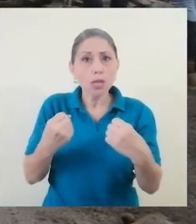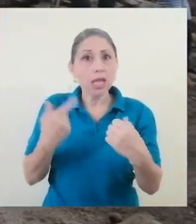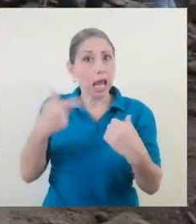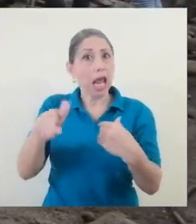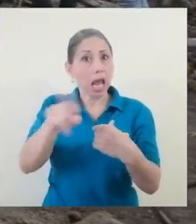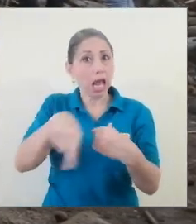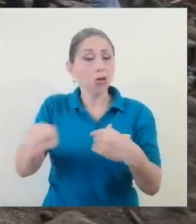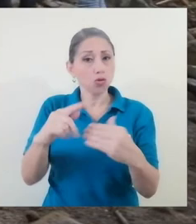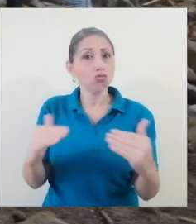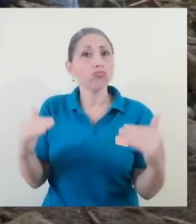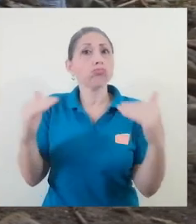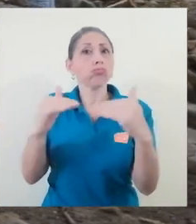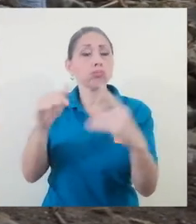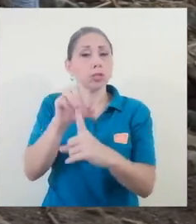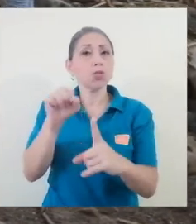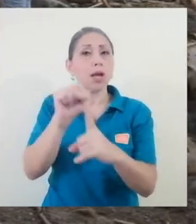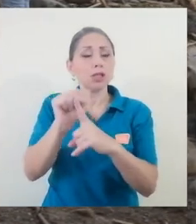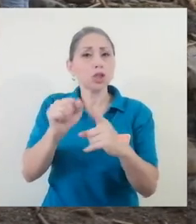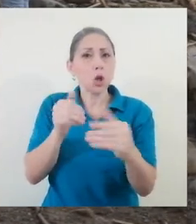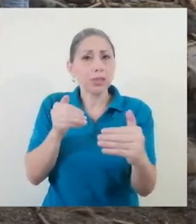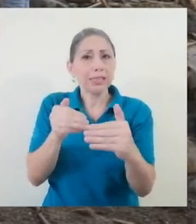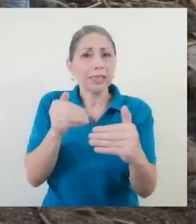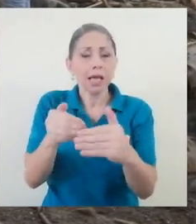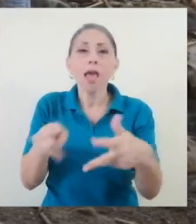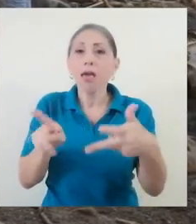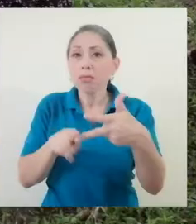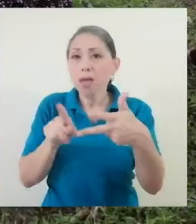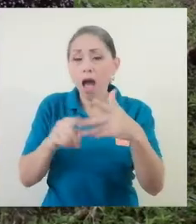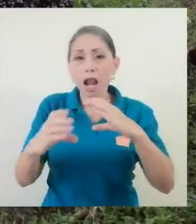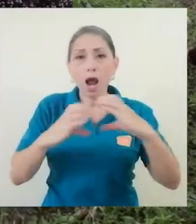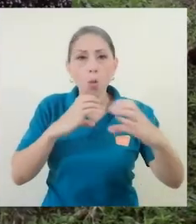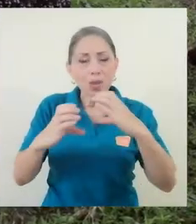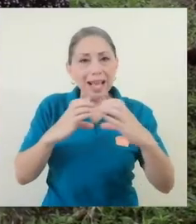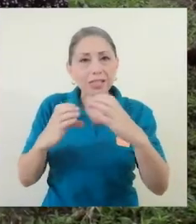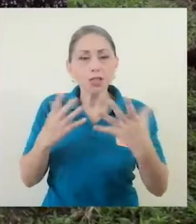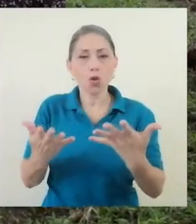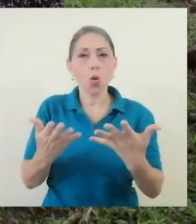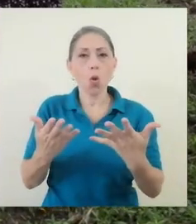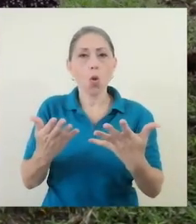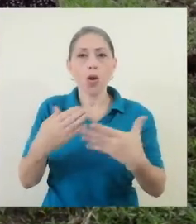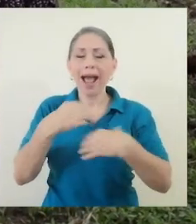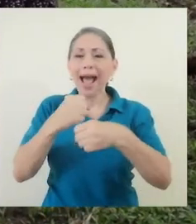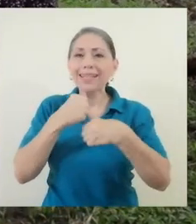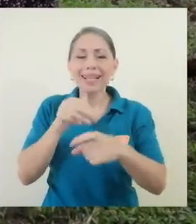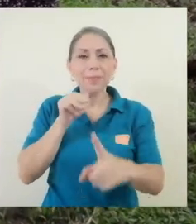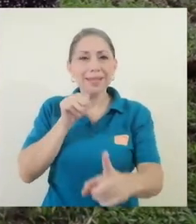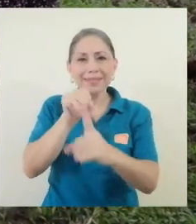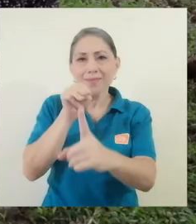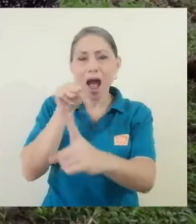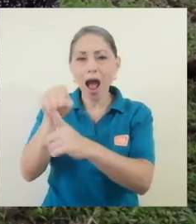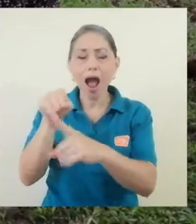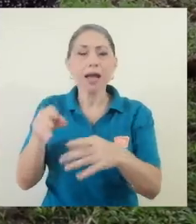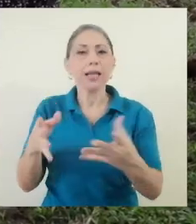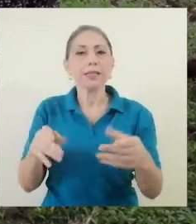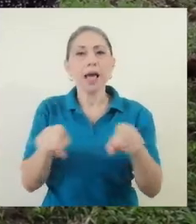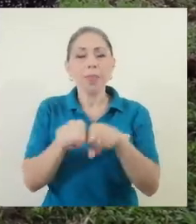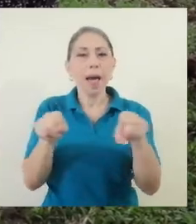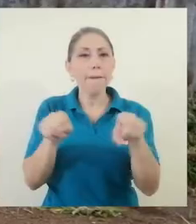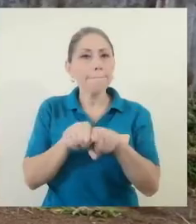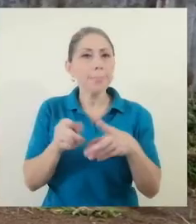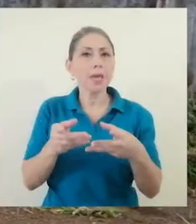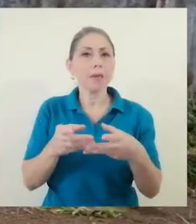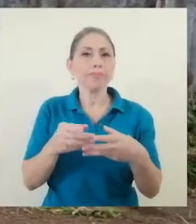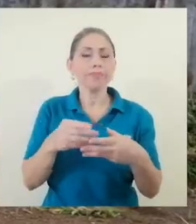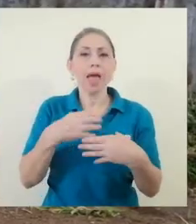que también incluye la parte de comunicación, la elaboración de mensajes, la elaboración también de